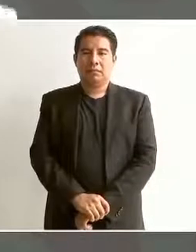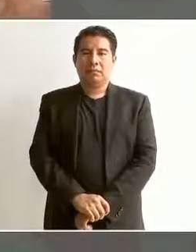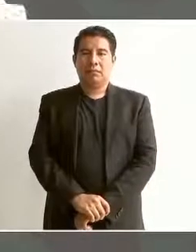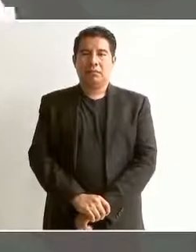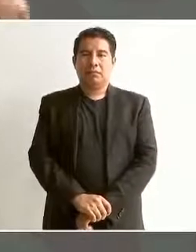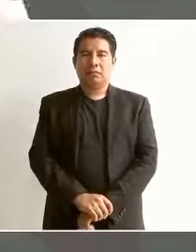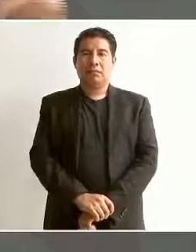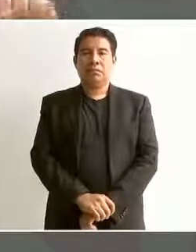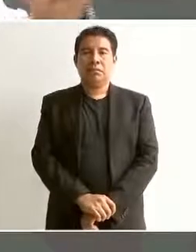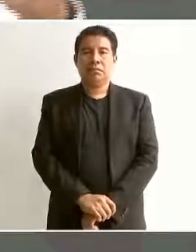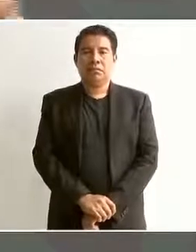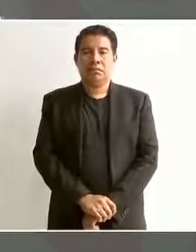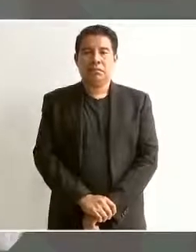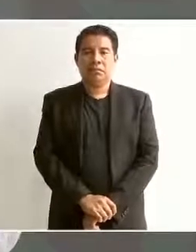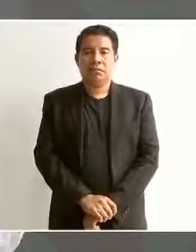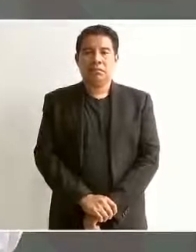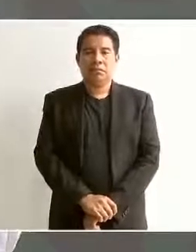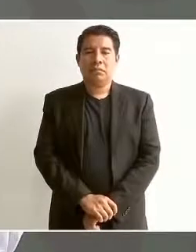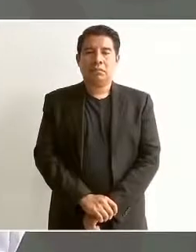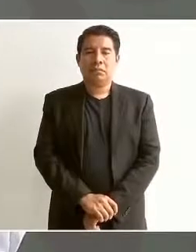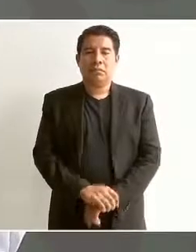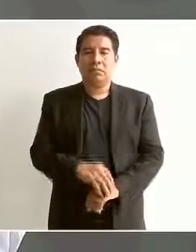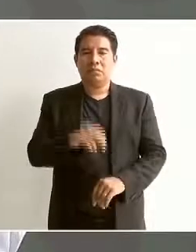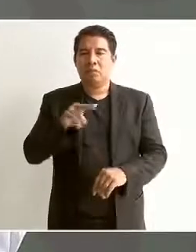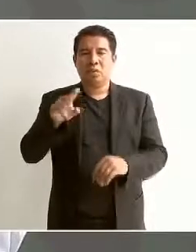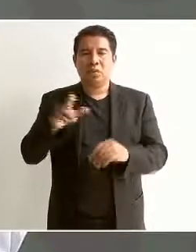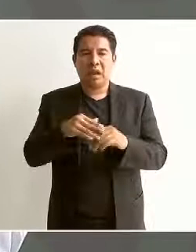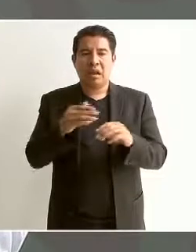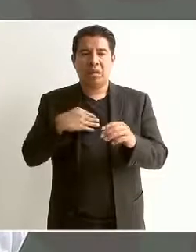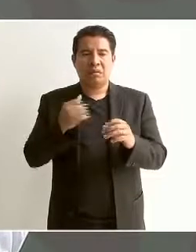nunca este provocando